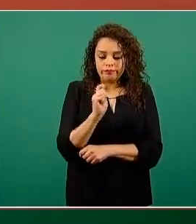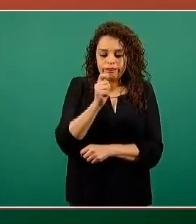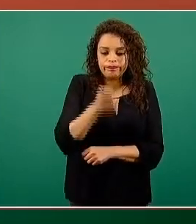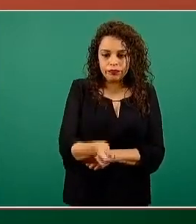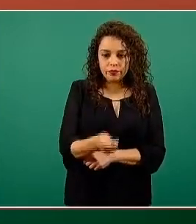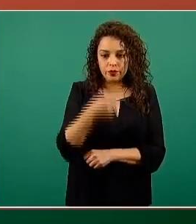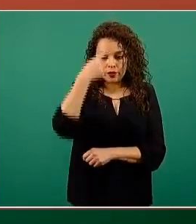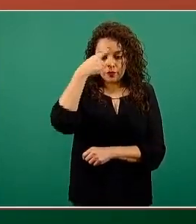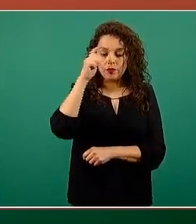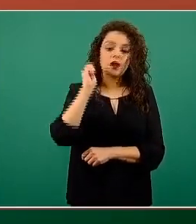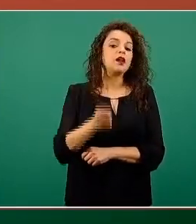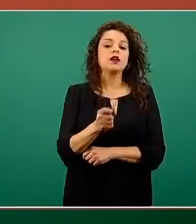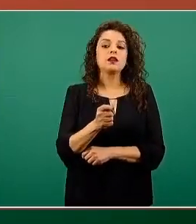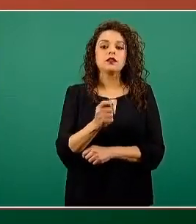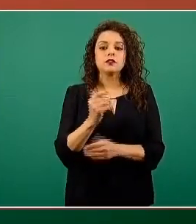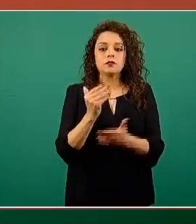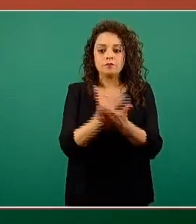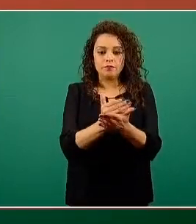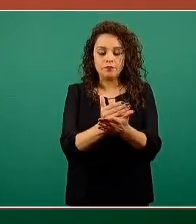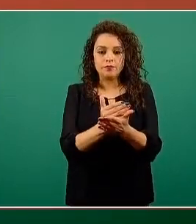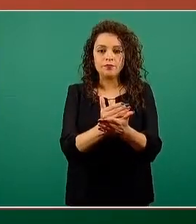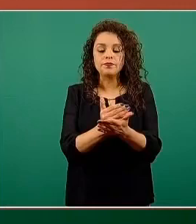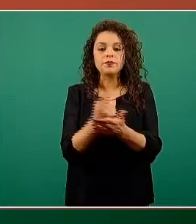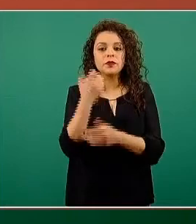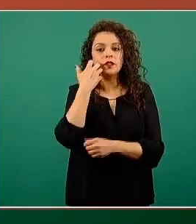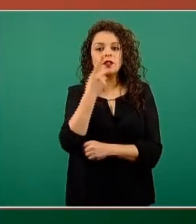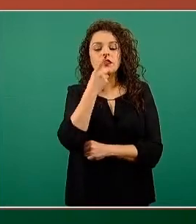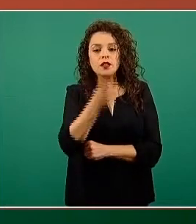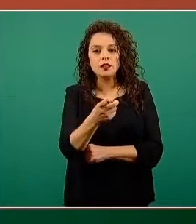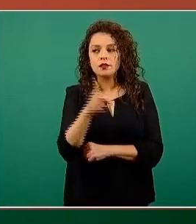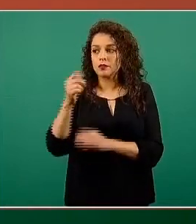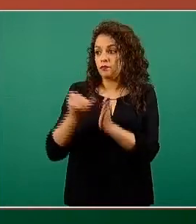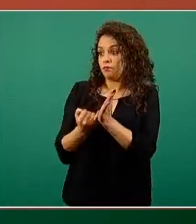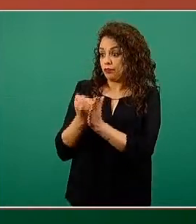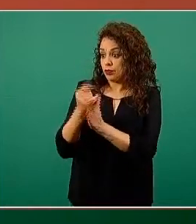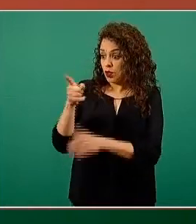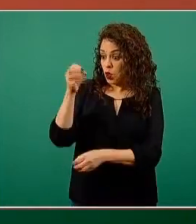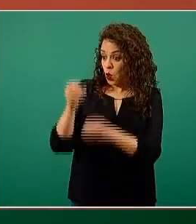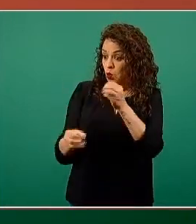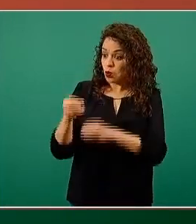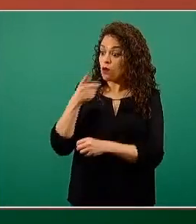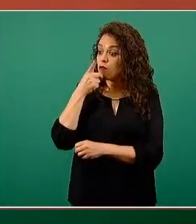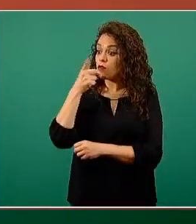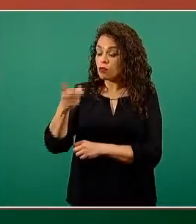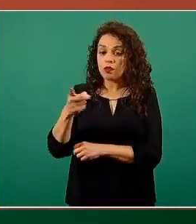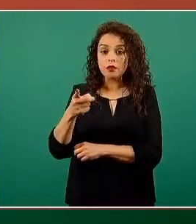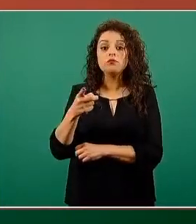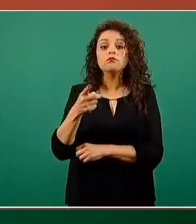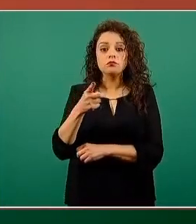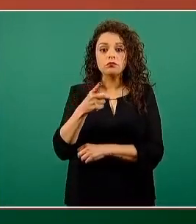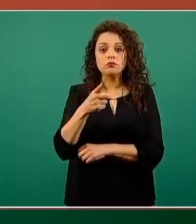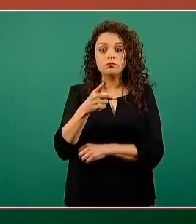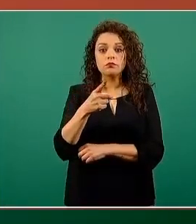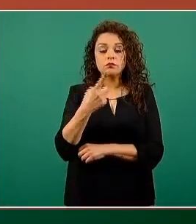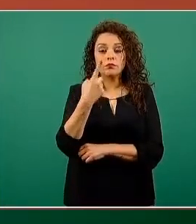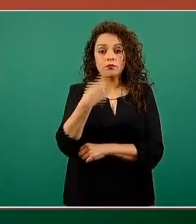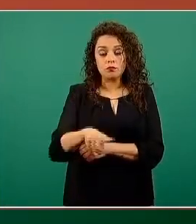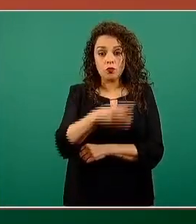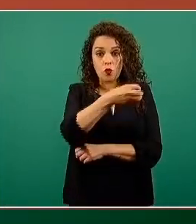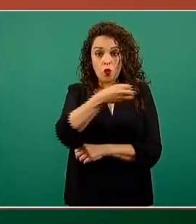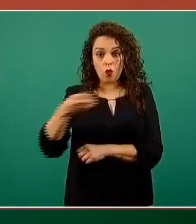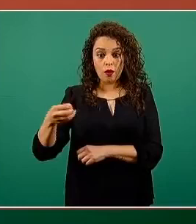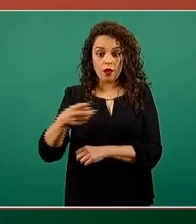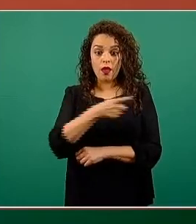suspensión de plano. Esto lo que quiere decir es que la instrucción de los jueces indica que se debe proceder a